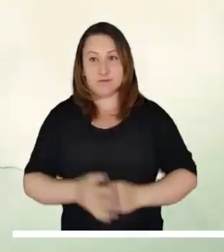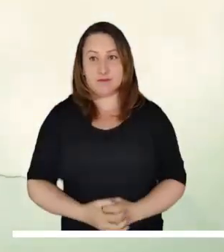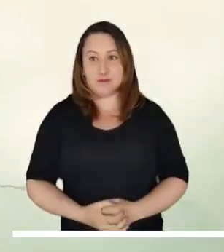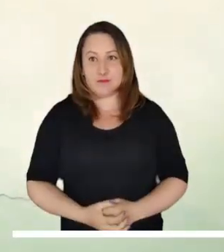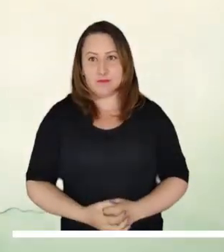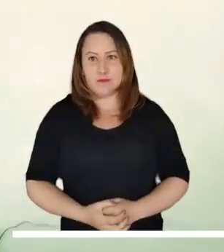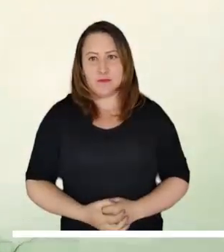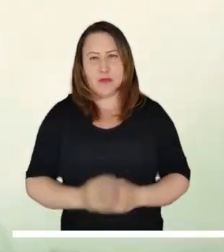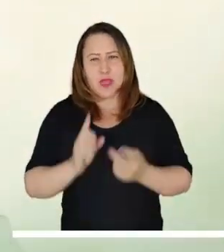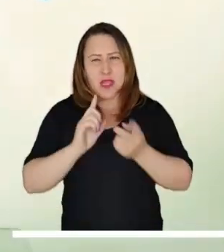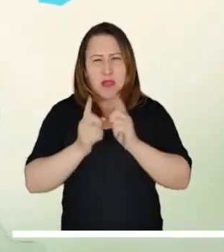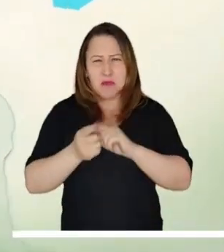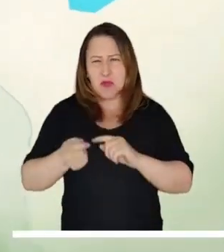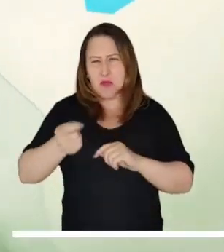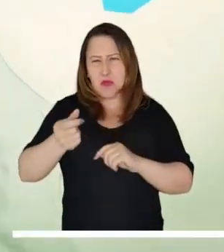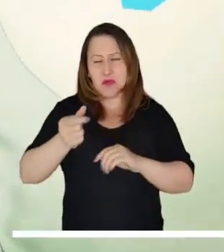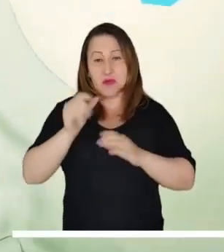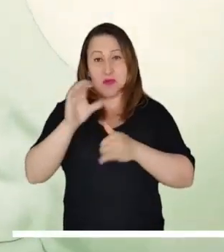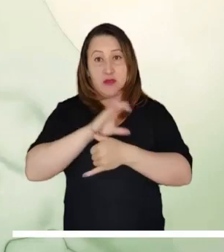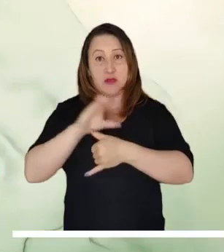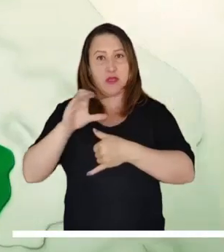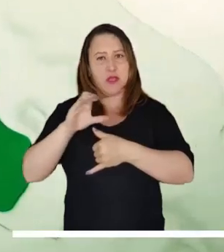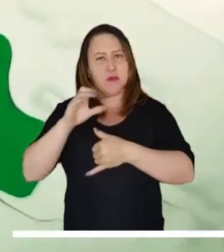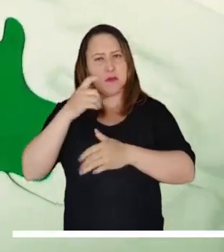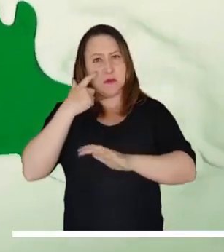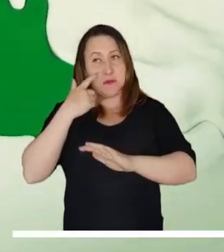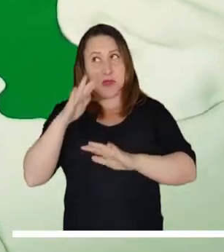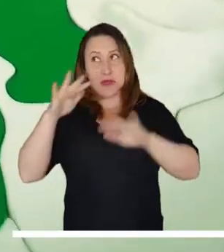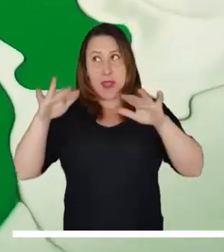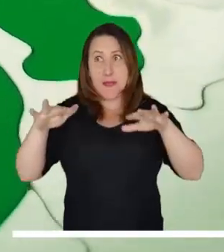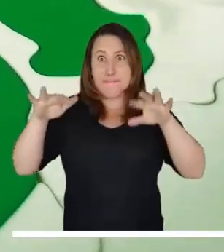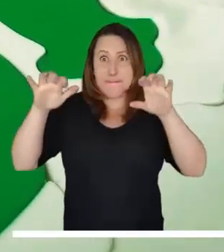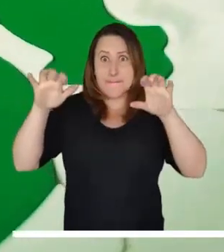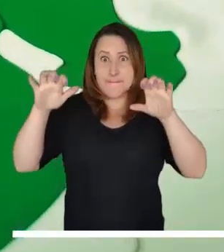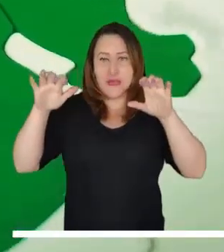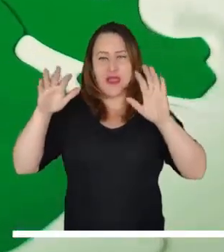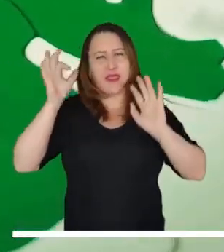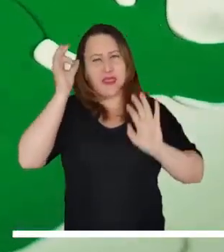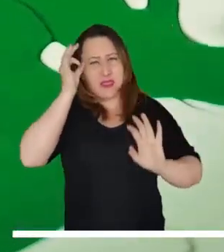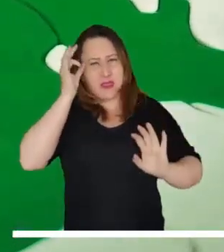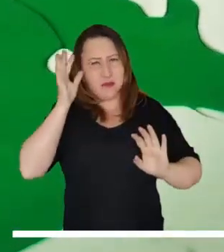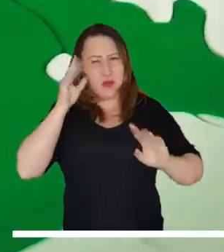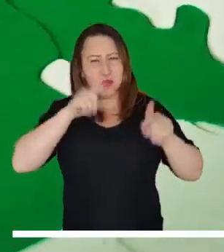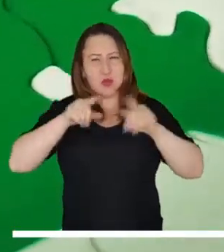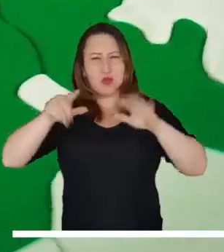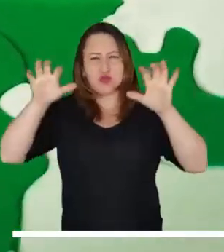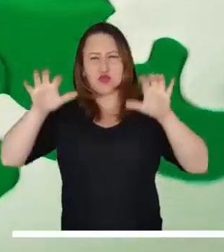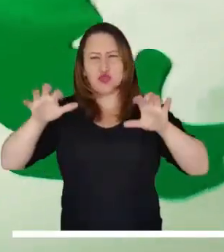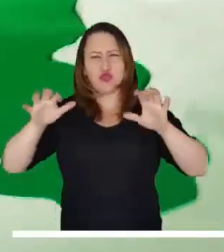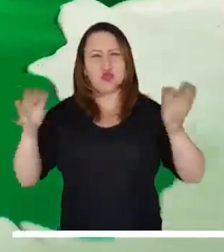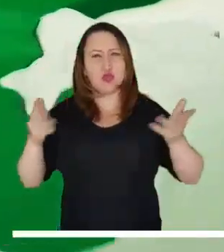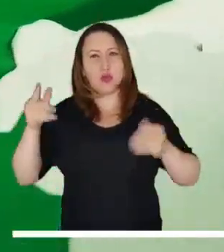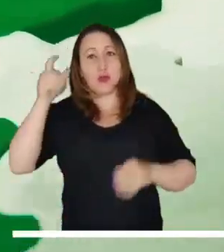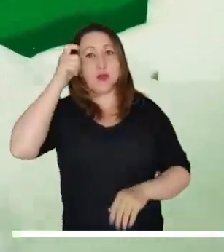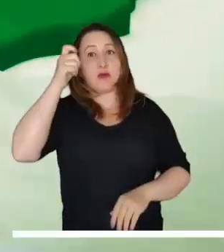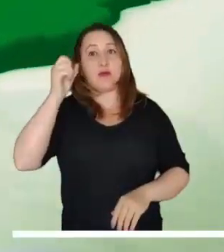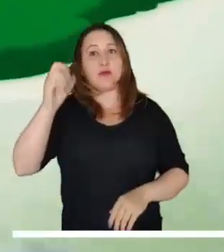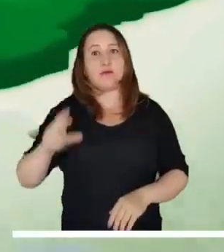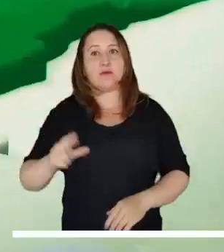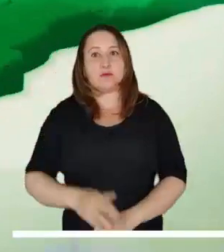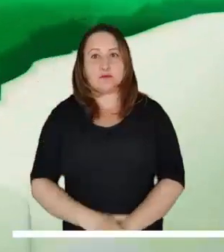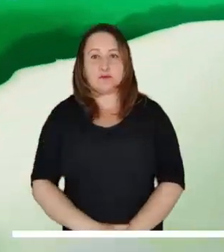advierten en el Caribe, pues se espera que persista el tiempo seco. Sin embargo, no se descartan lluvias en el sur de Córdoba.